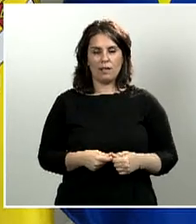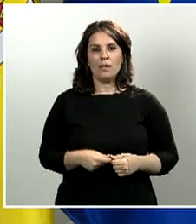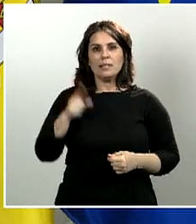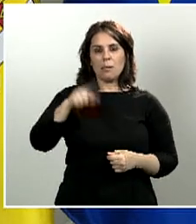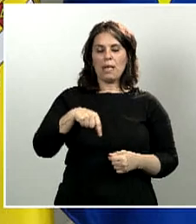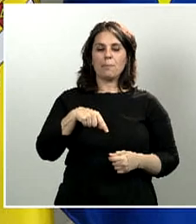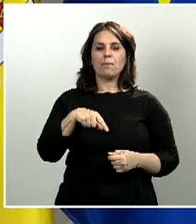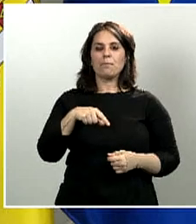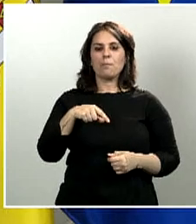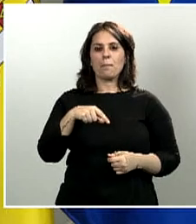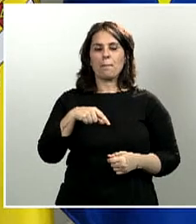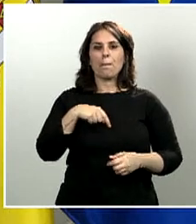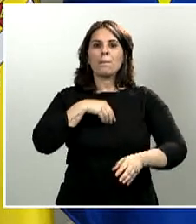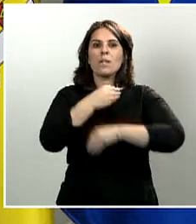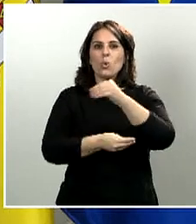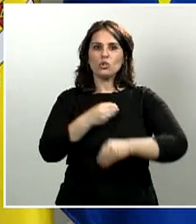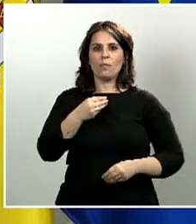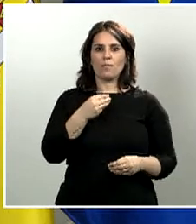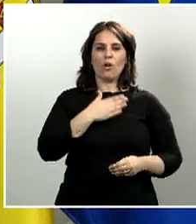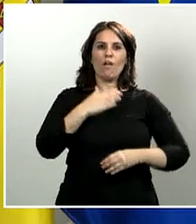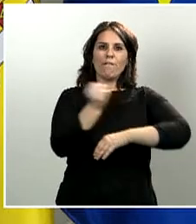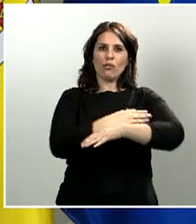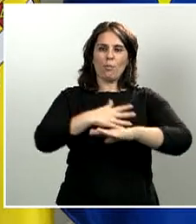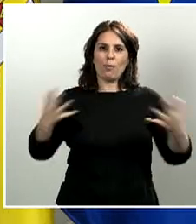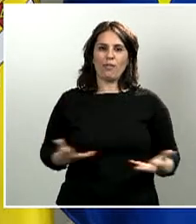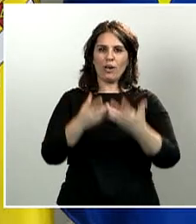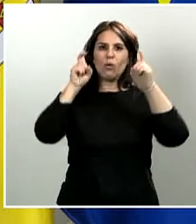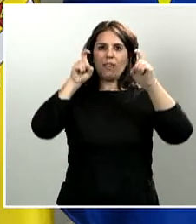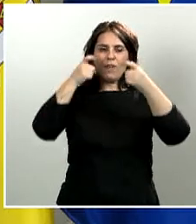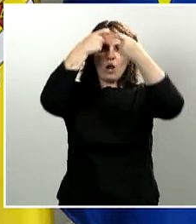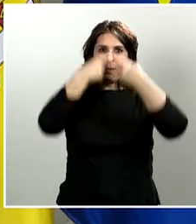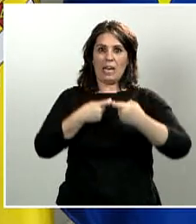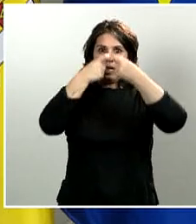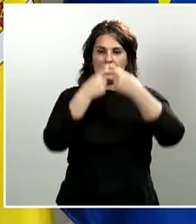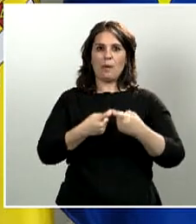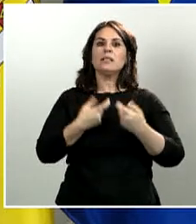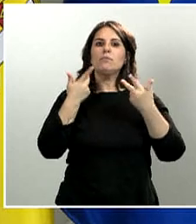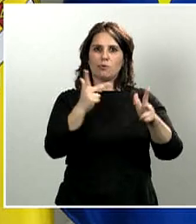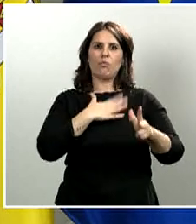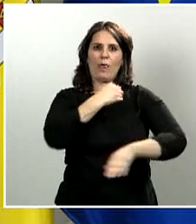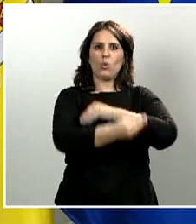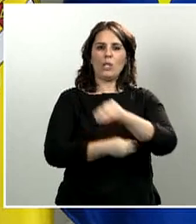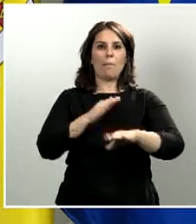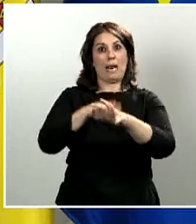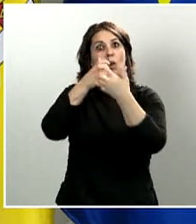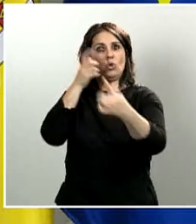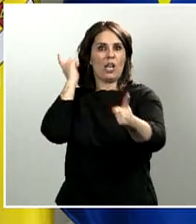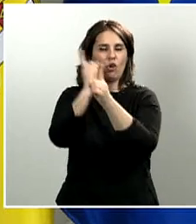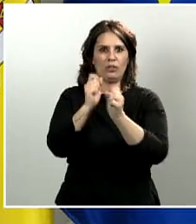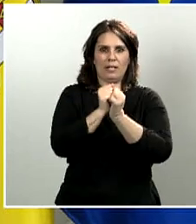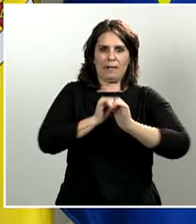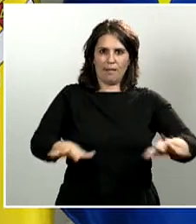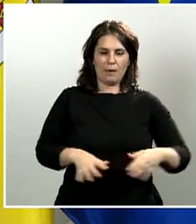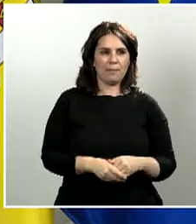el uso del Fondo de Promoción y Educación de las Cooperativas para que pueda ser utilizado en la lucha contra la pandemia. Se